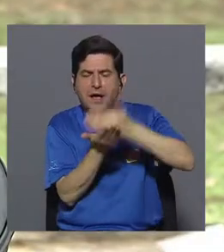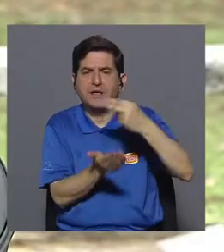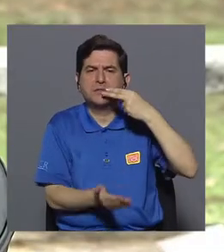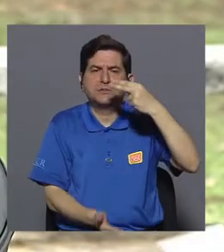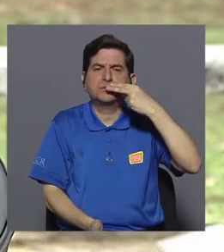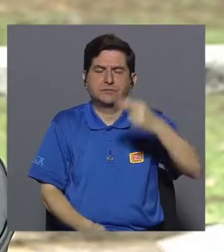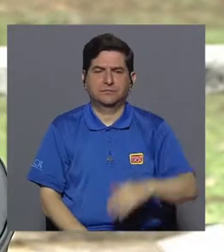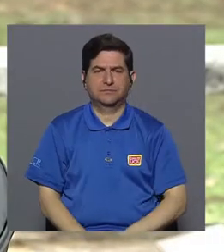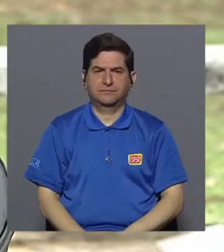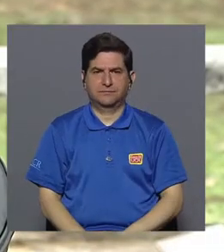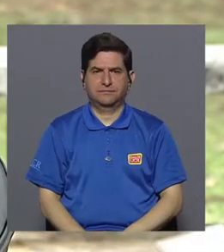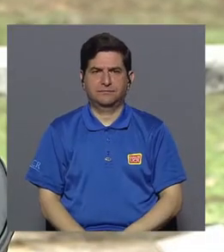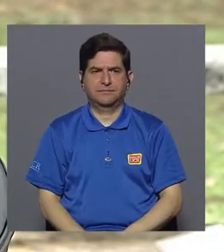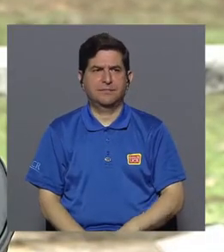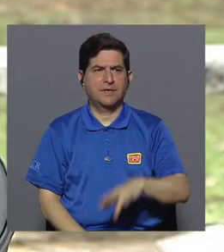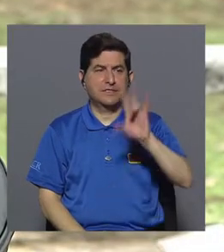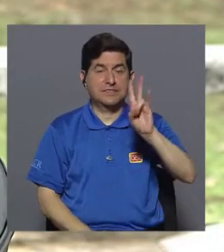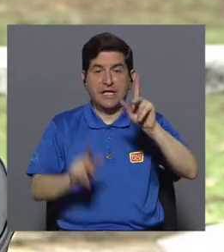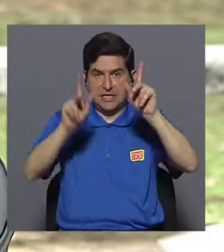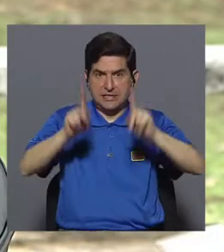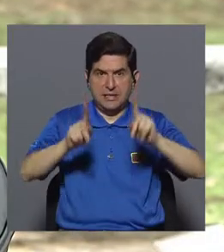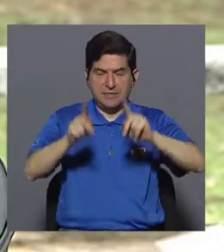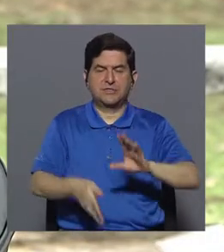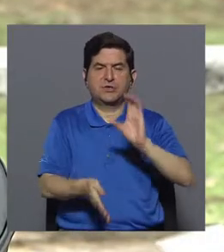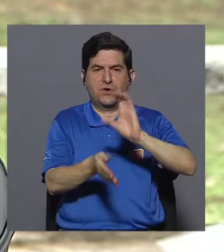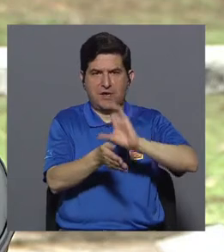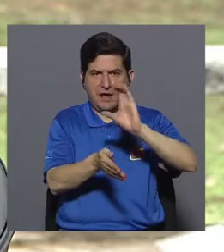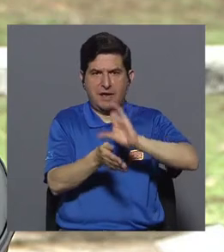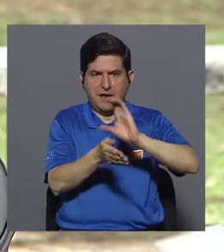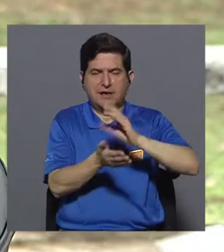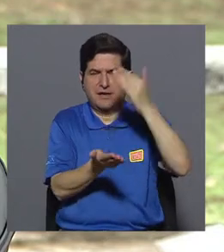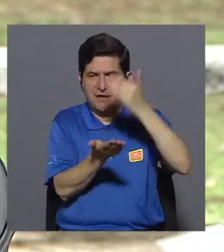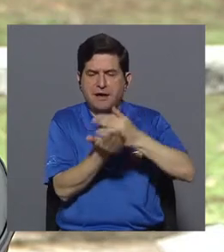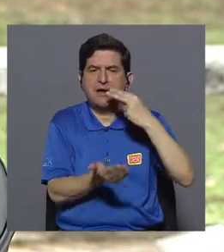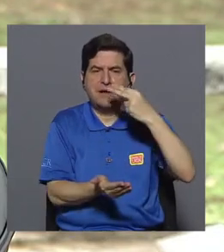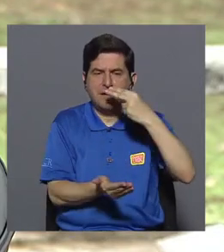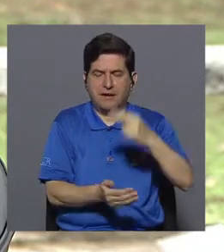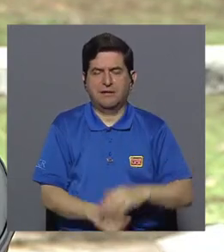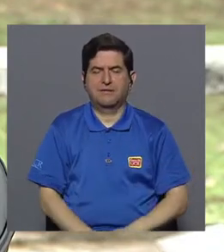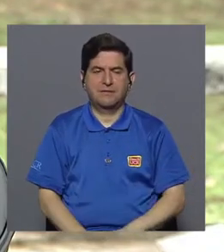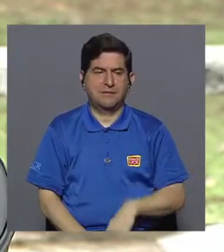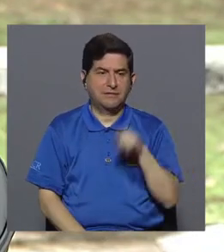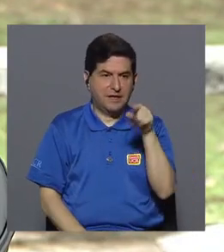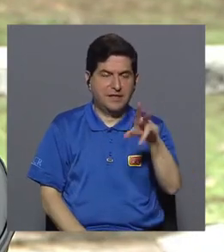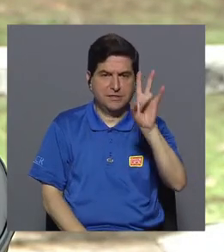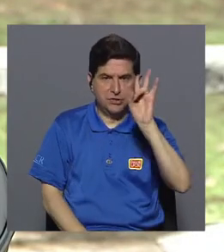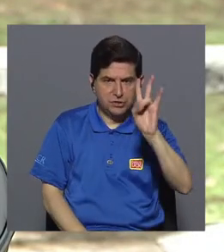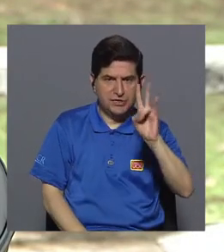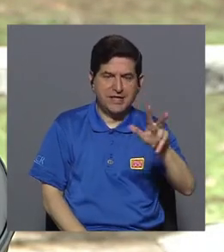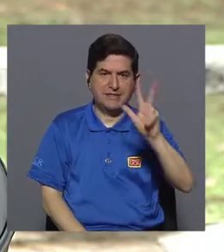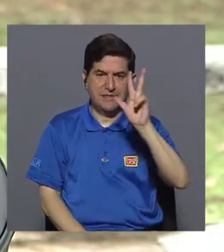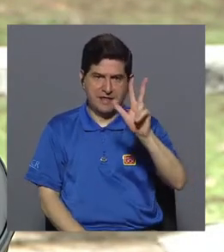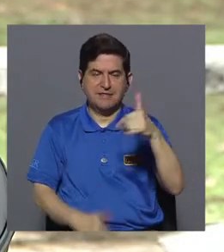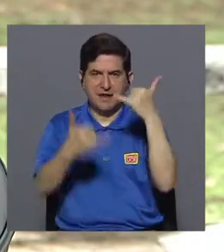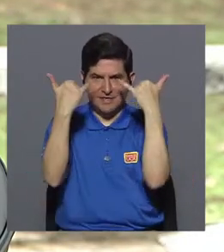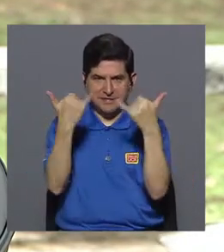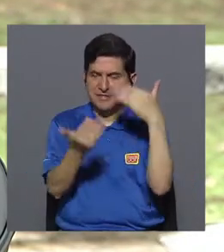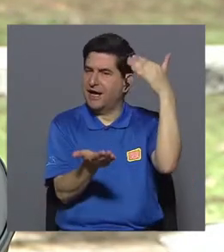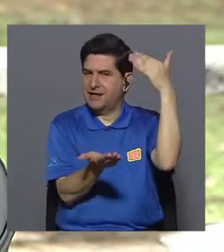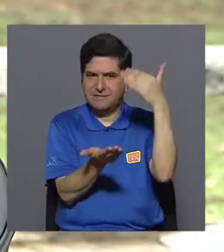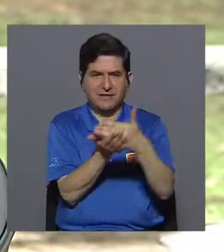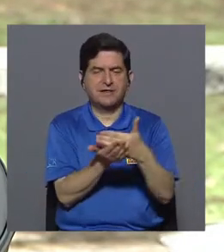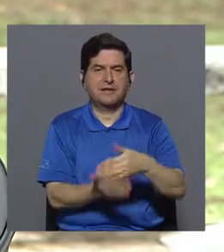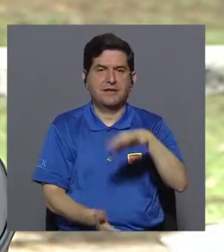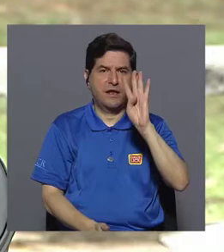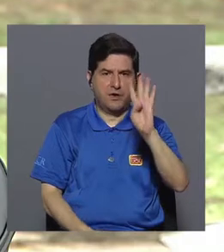Tuvimos siete usuarios en la clínica de cesación de fumado y de esos siete usuarios, tres lograron el cese, cuatro se